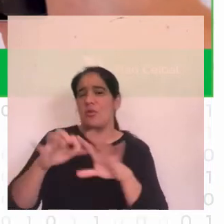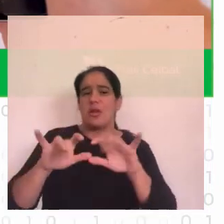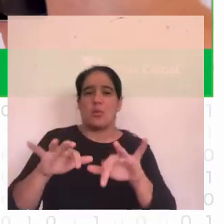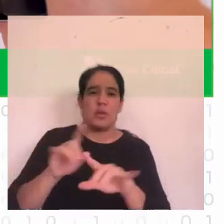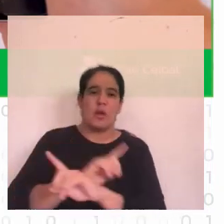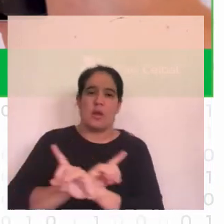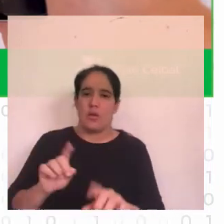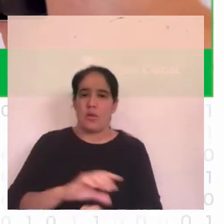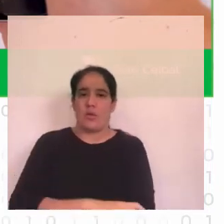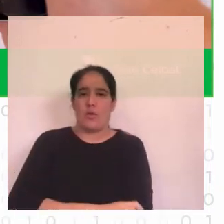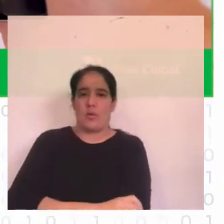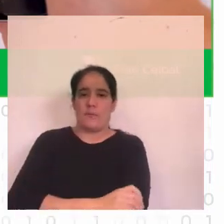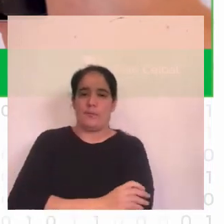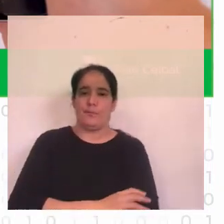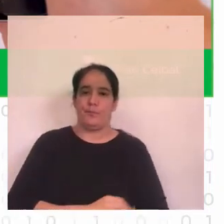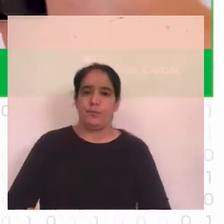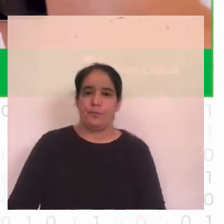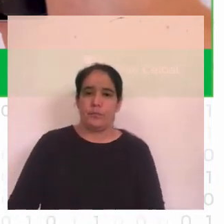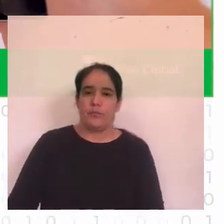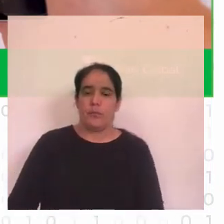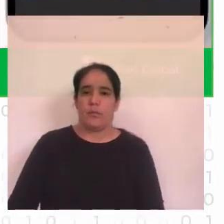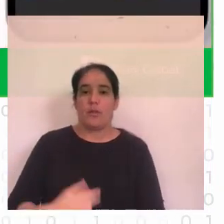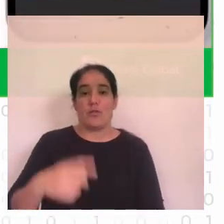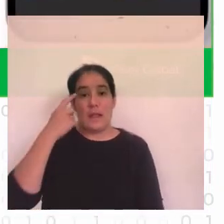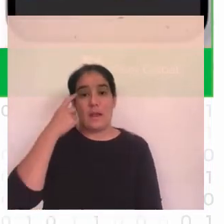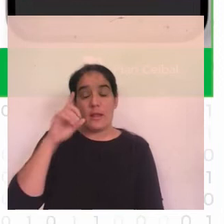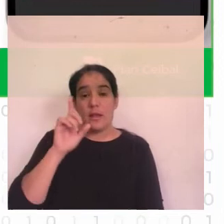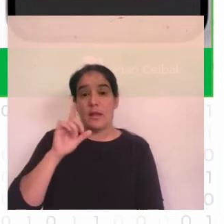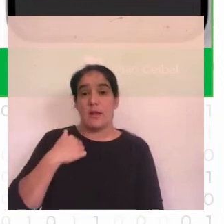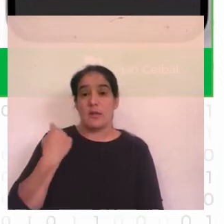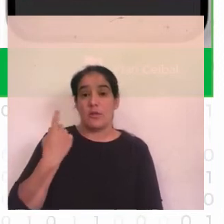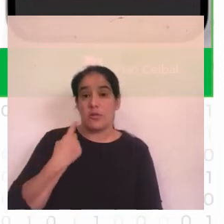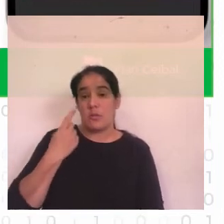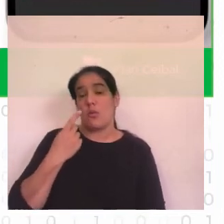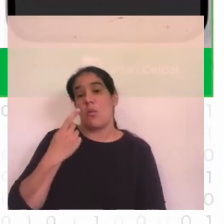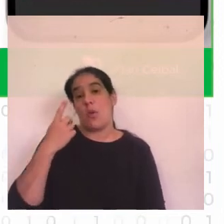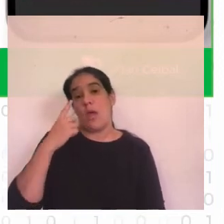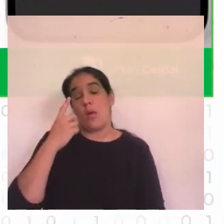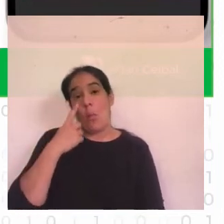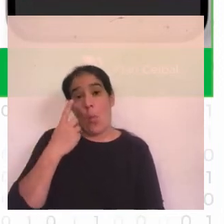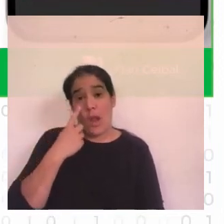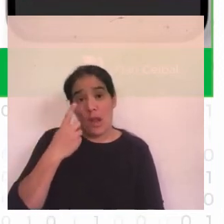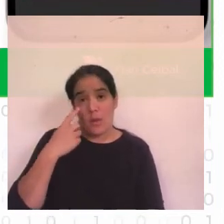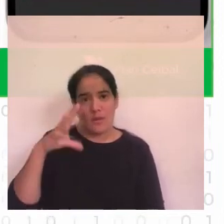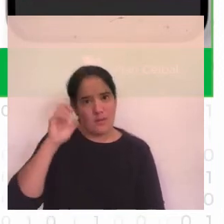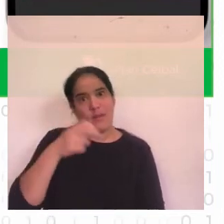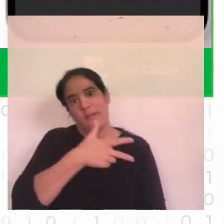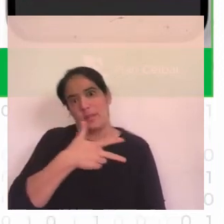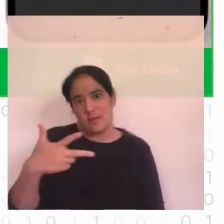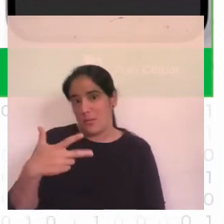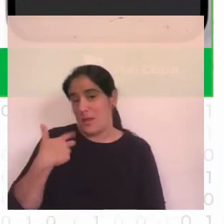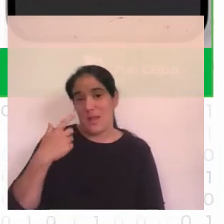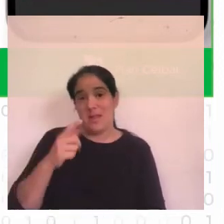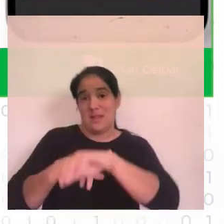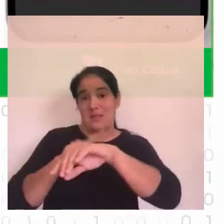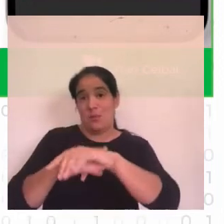o dispositivos mucho más costosos entonces lo que hicimos fue una pequeña demo porque tuvimos apenas tres semanas tampoco podíamos hacer mucha cosa